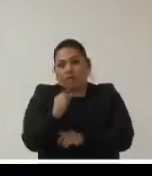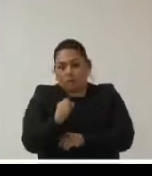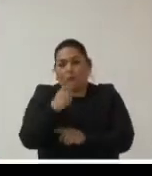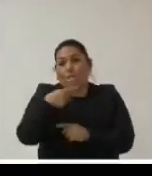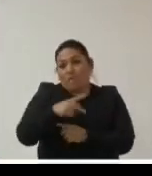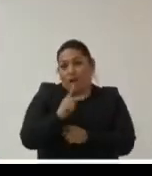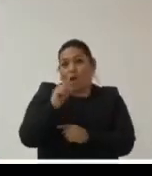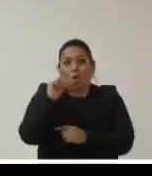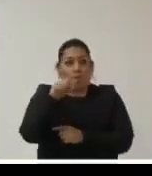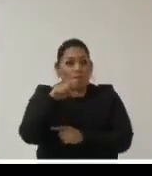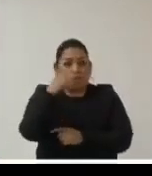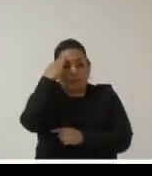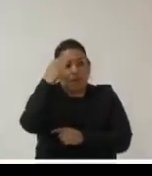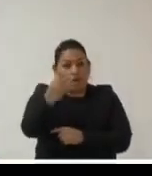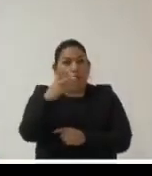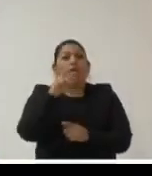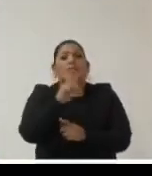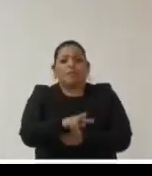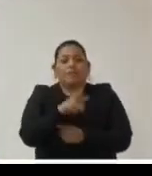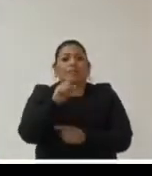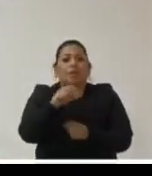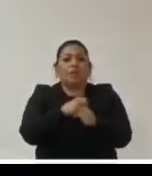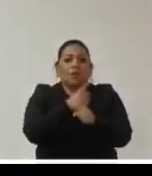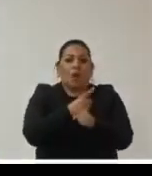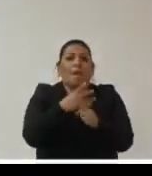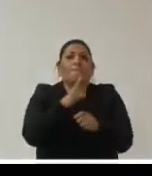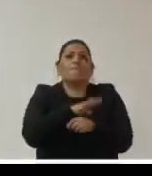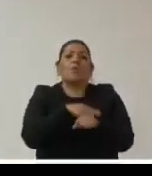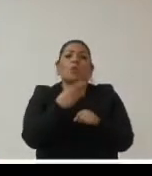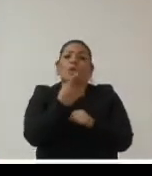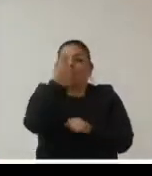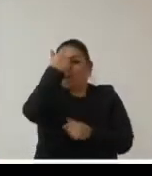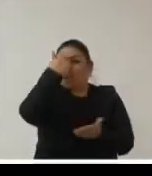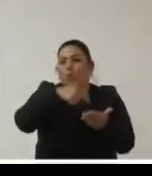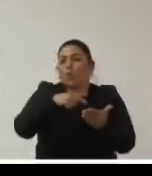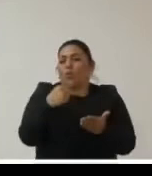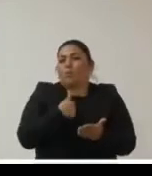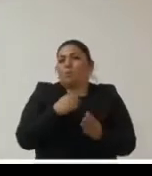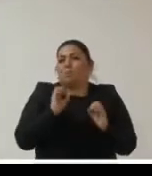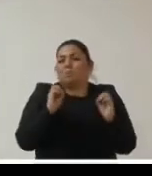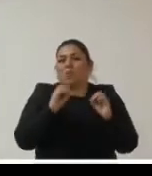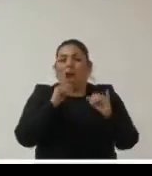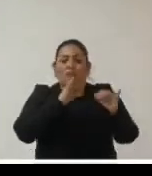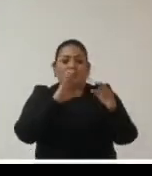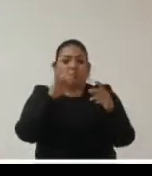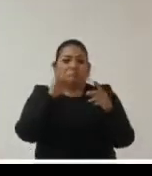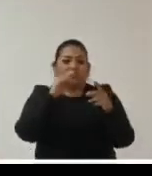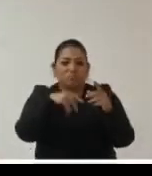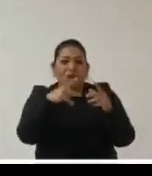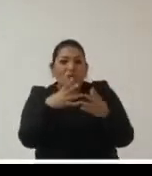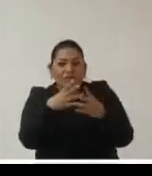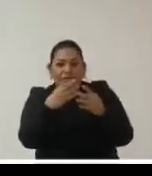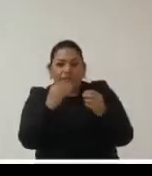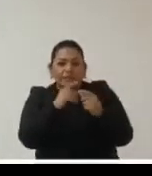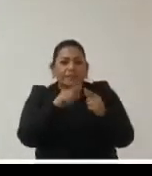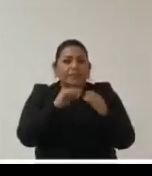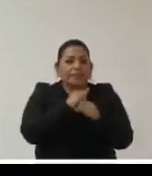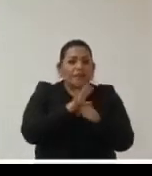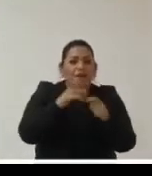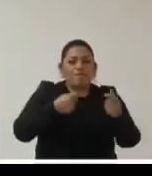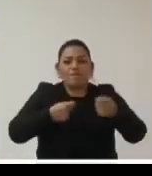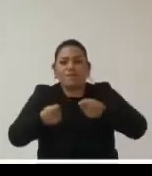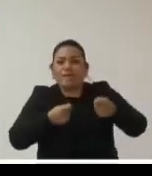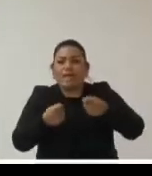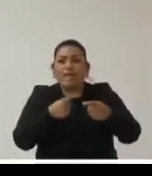al mismo tiempo que ha sido un reto ha sido también una oportunidad porque yo creo que con una interpretación rigurosa y al mismo tiempo flexible